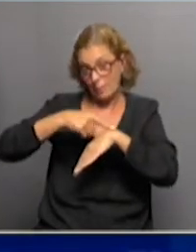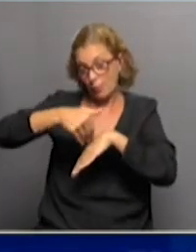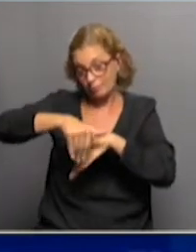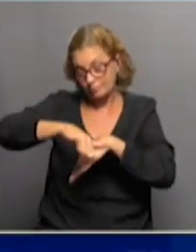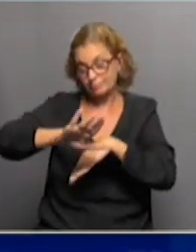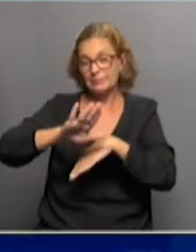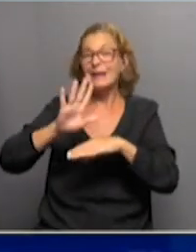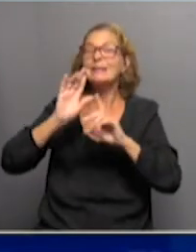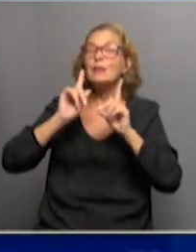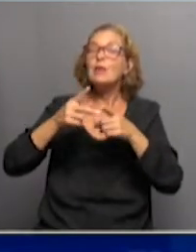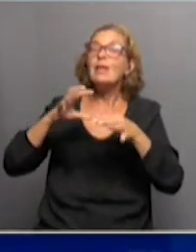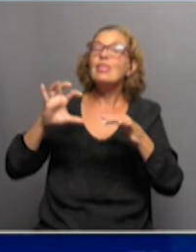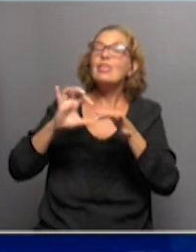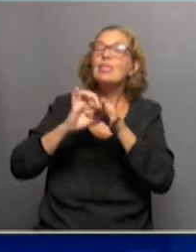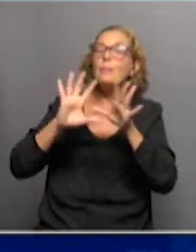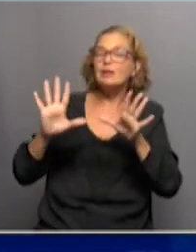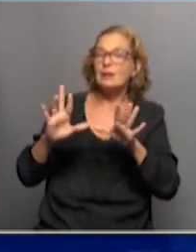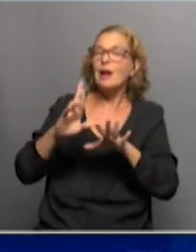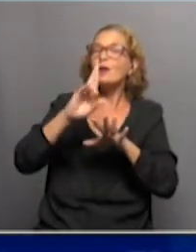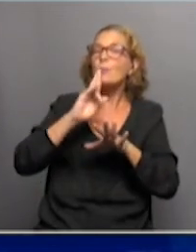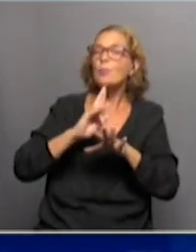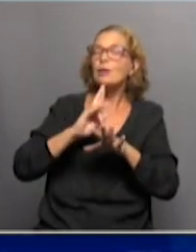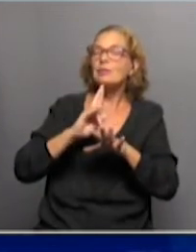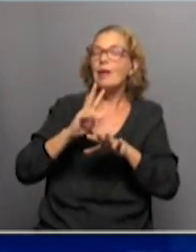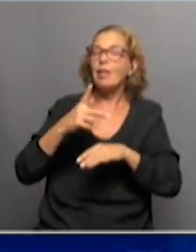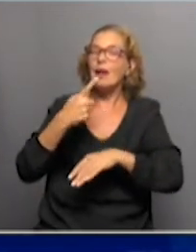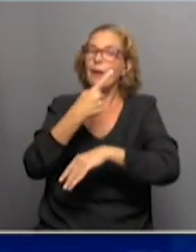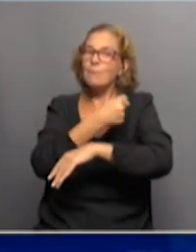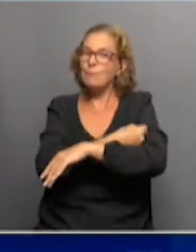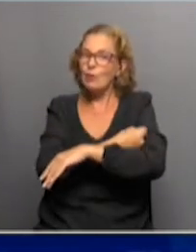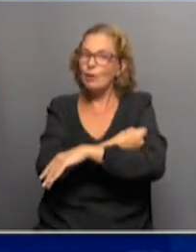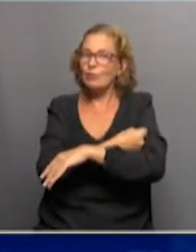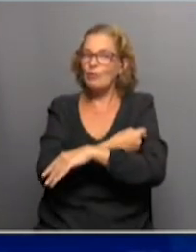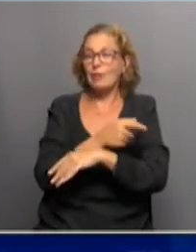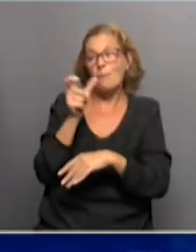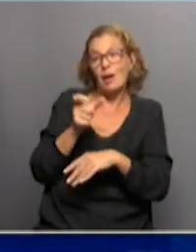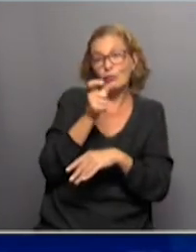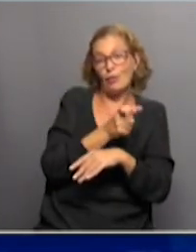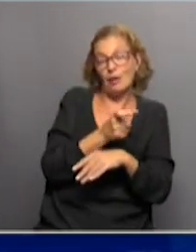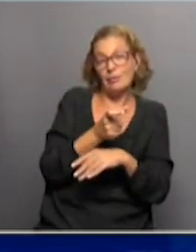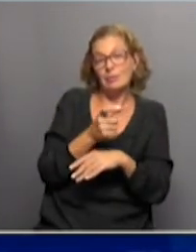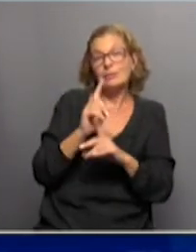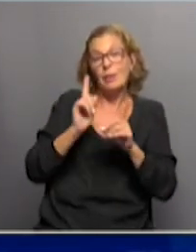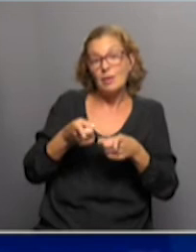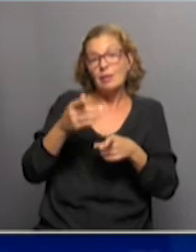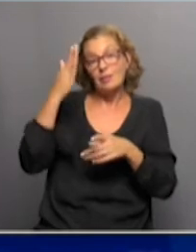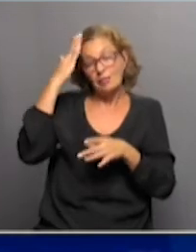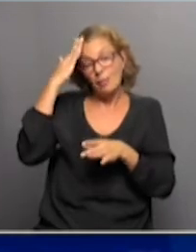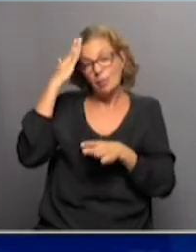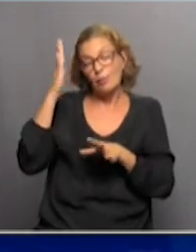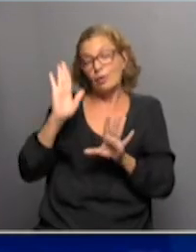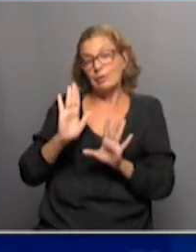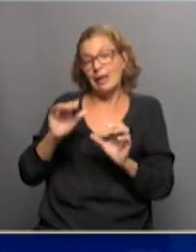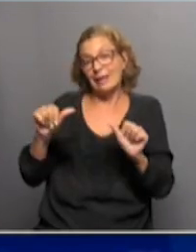depender de la respuesta que tenga la población a la vacunación, ¿no? Porque, bueno, sabemos que lo que se está